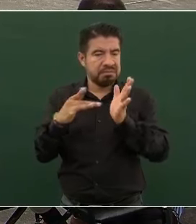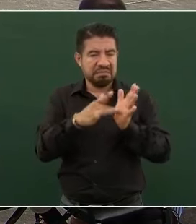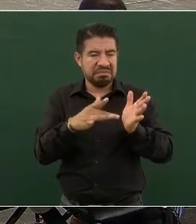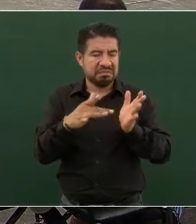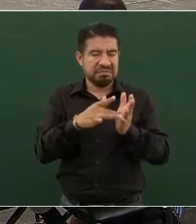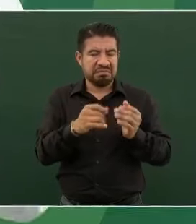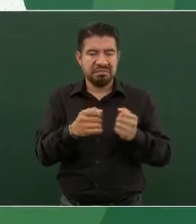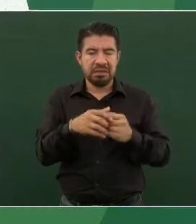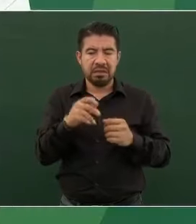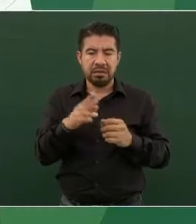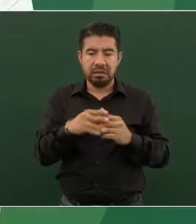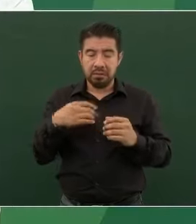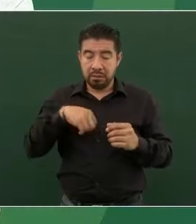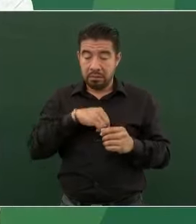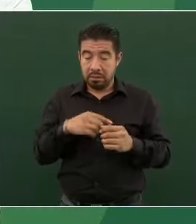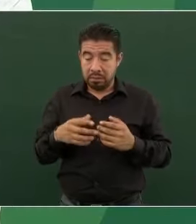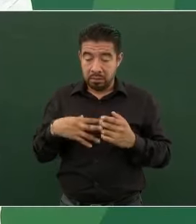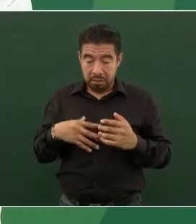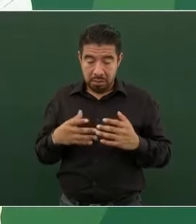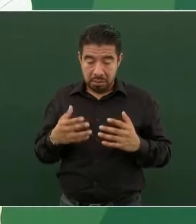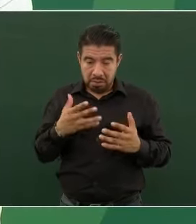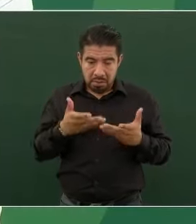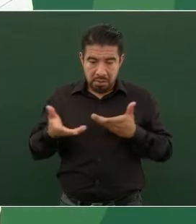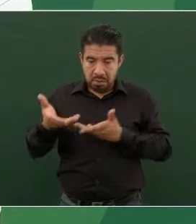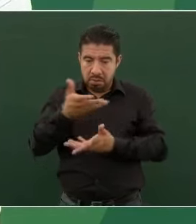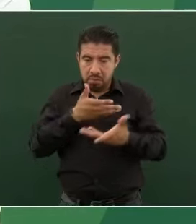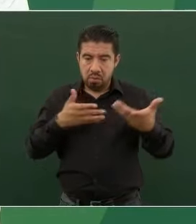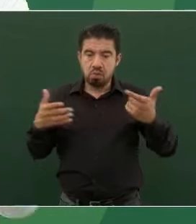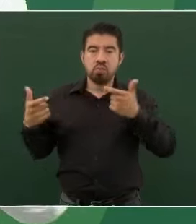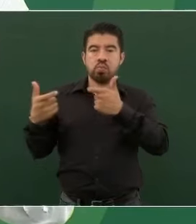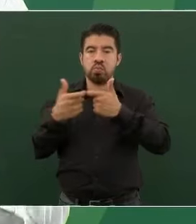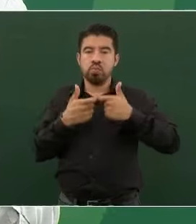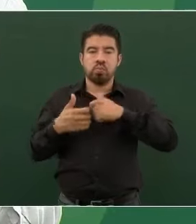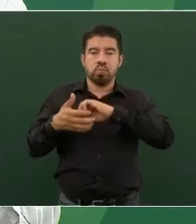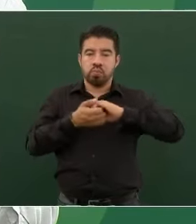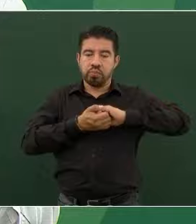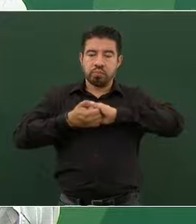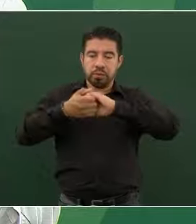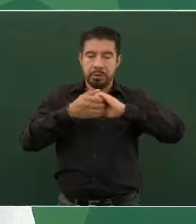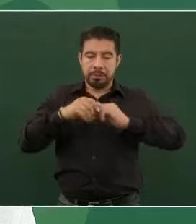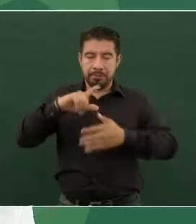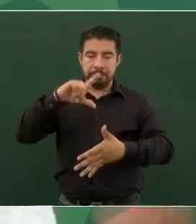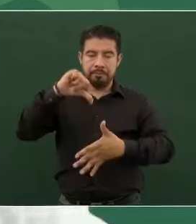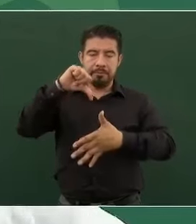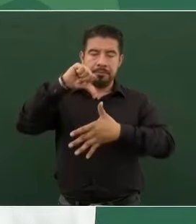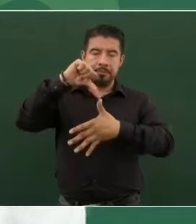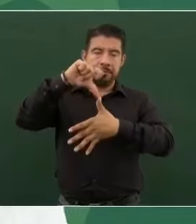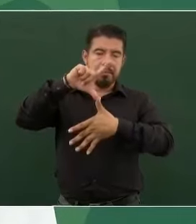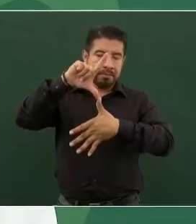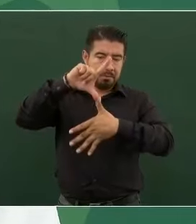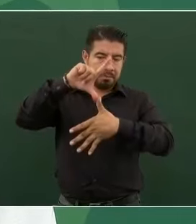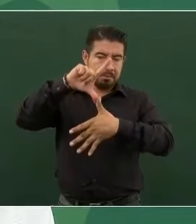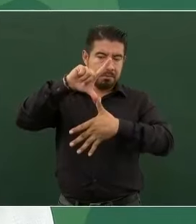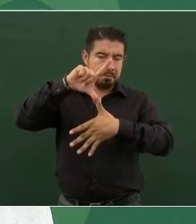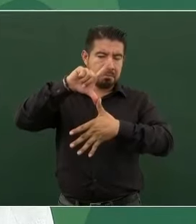en los países de América Latina?, nada,